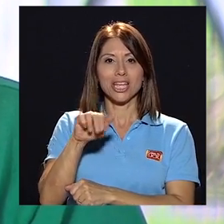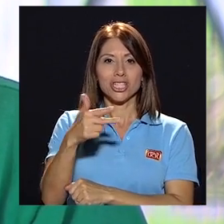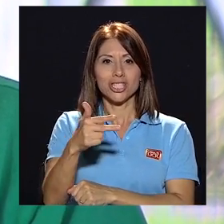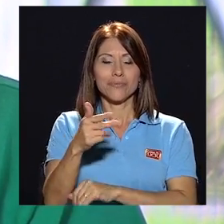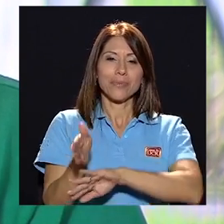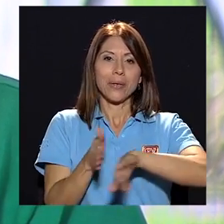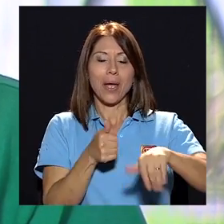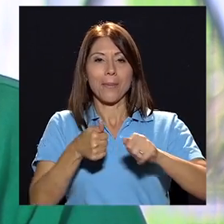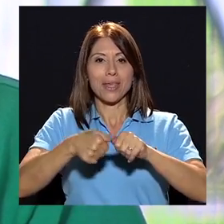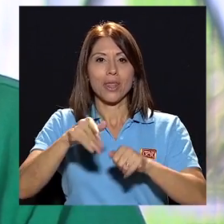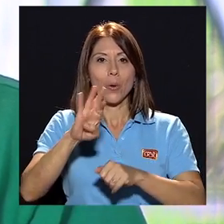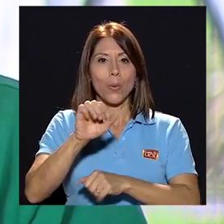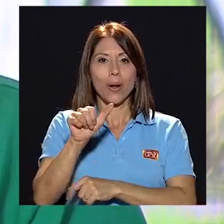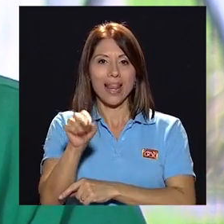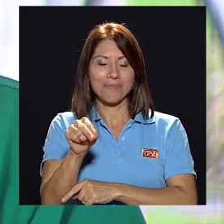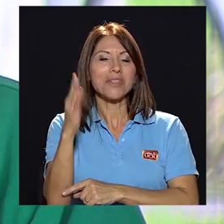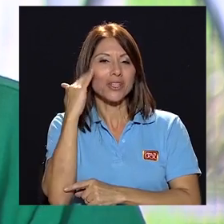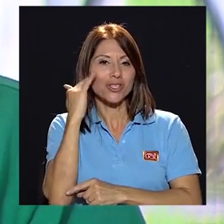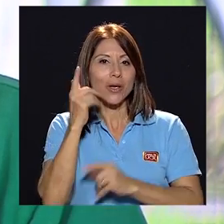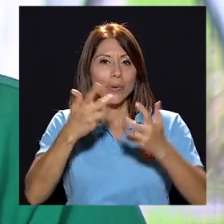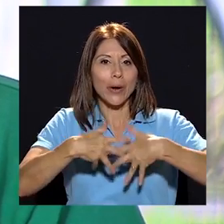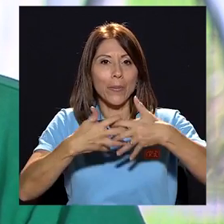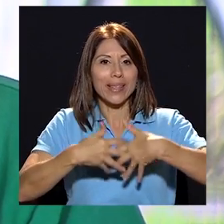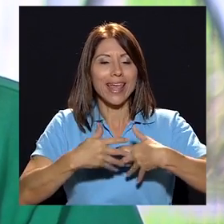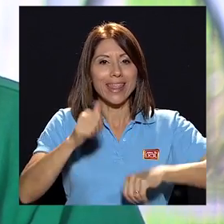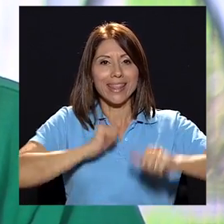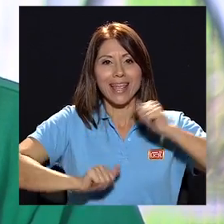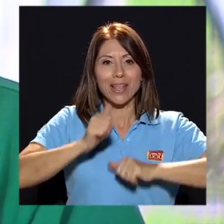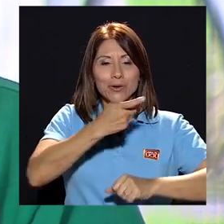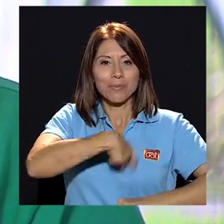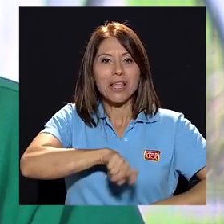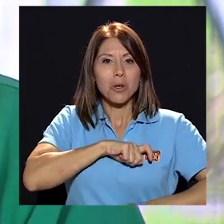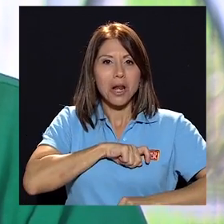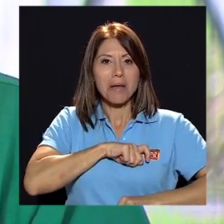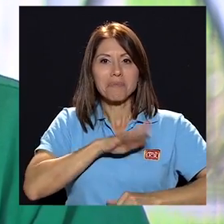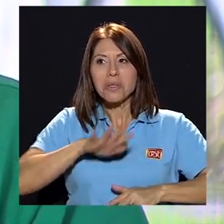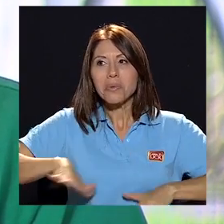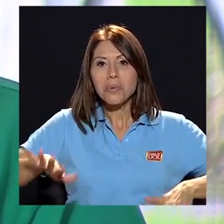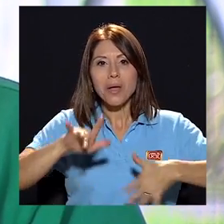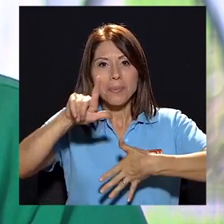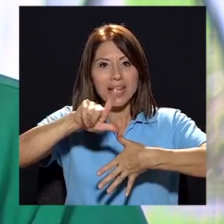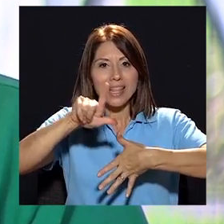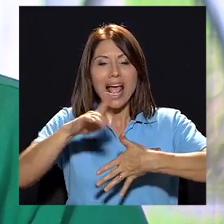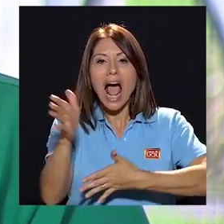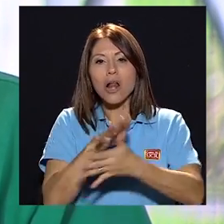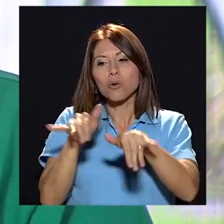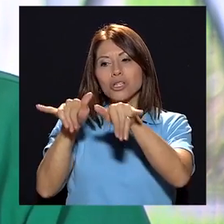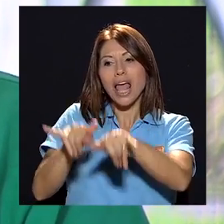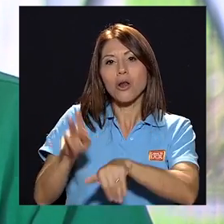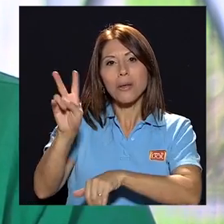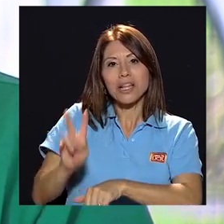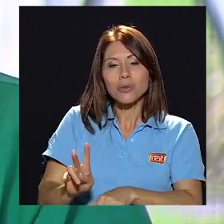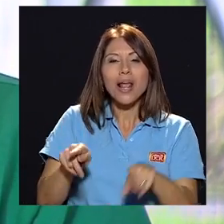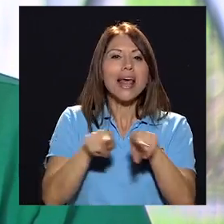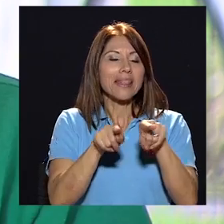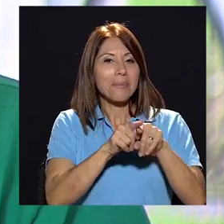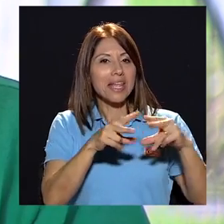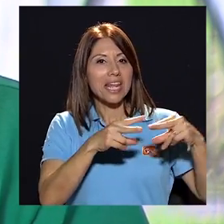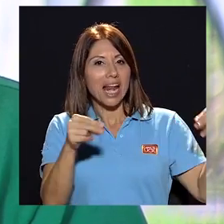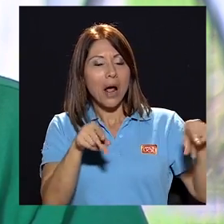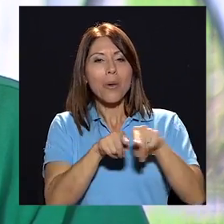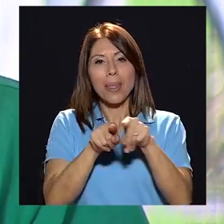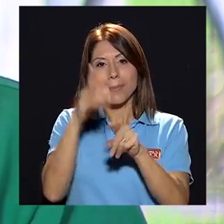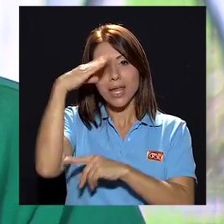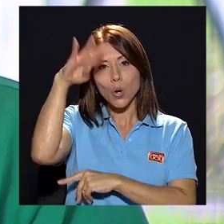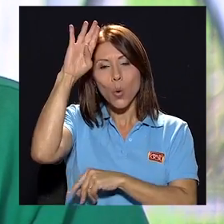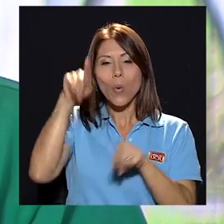El Blen sí sé también, era una compañía de teatro española que anduvo aquí por América Latina y sé que algunos se quedaron en Venezuela, también por allá en Nicaragua, creo